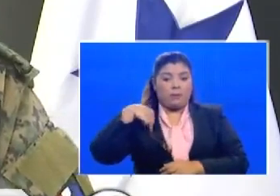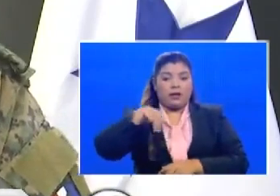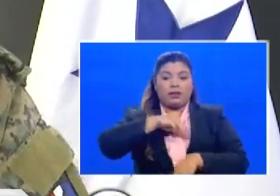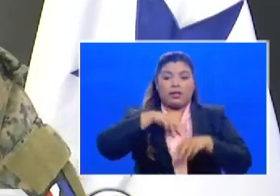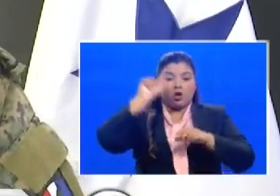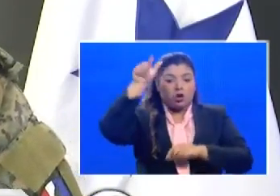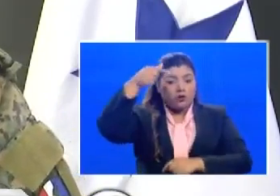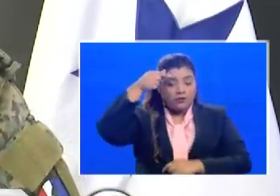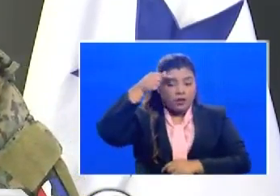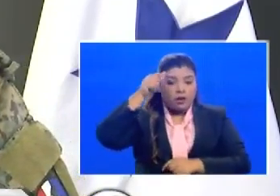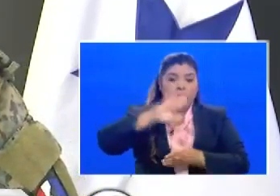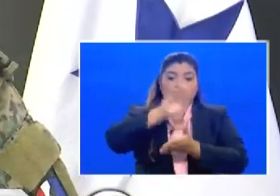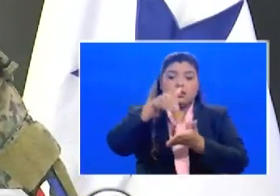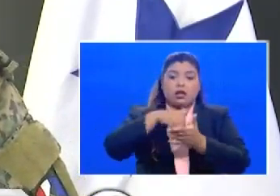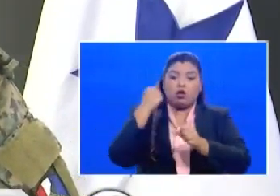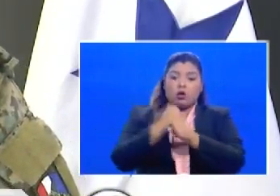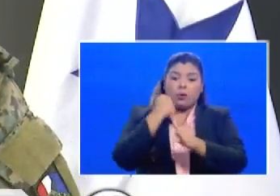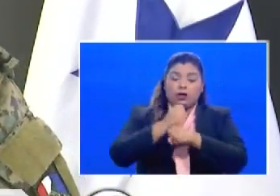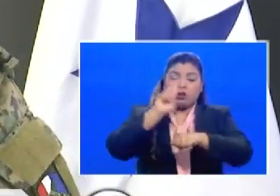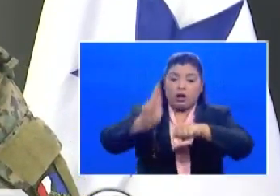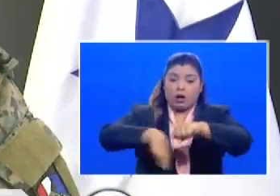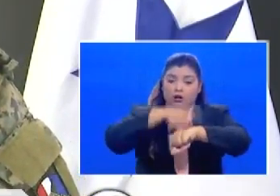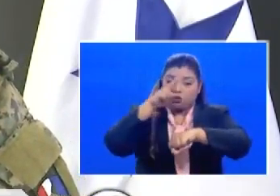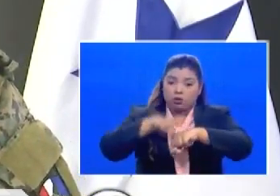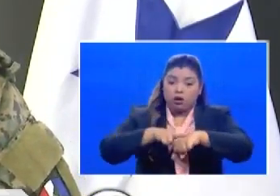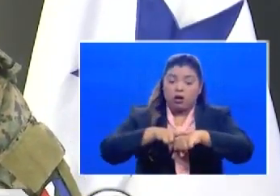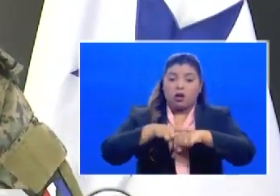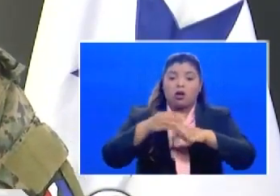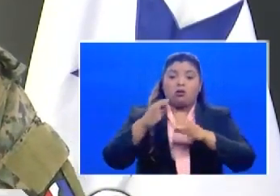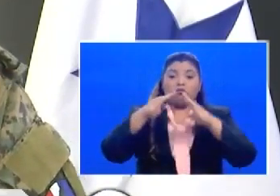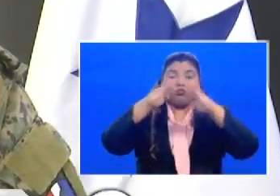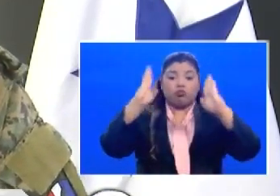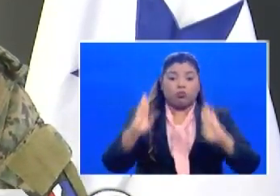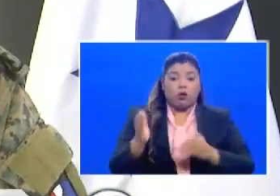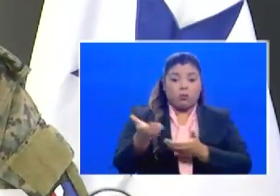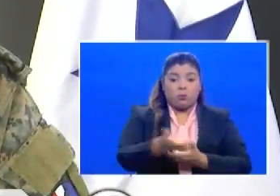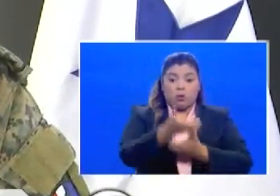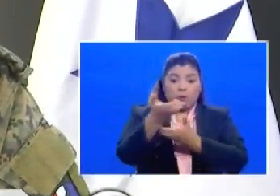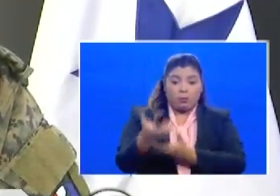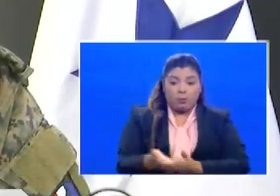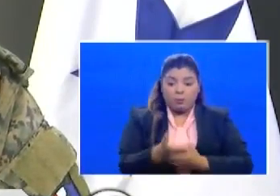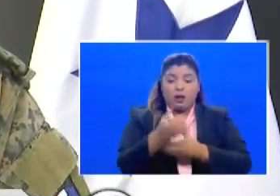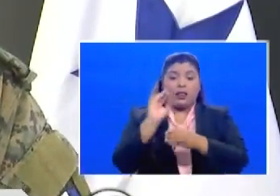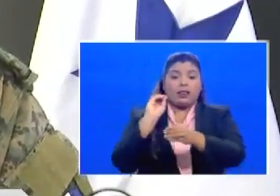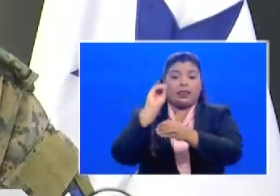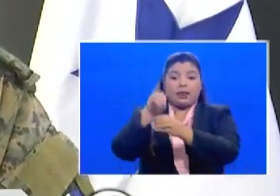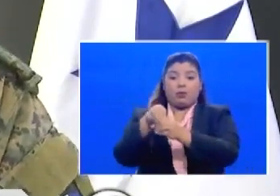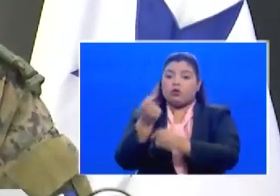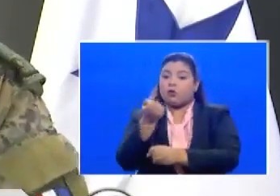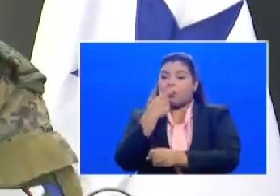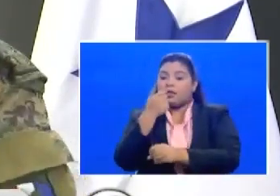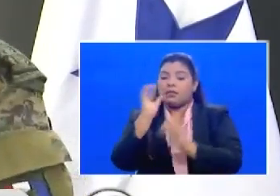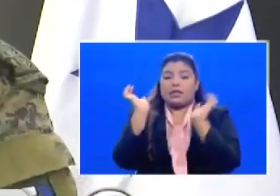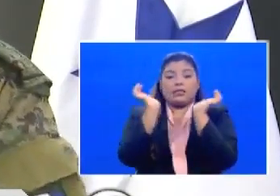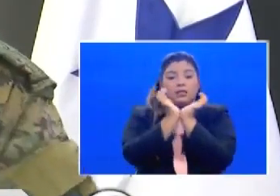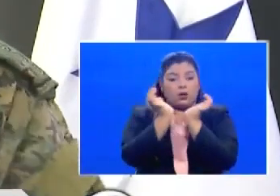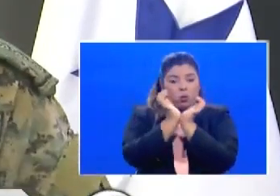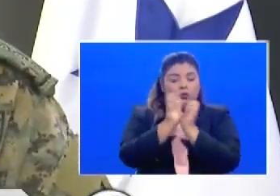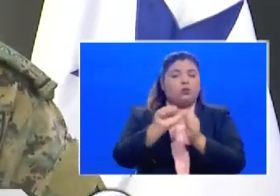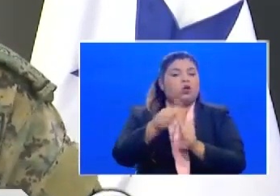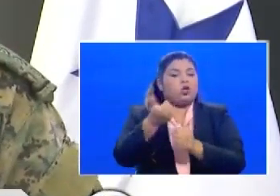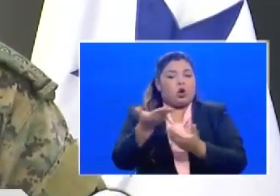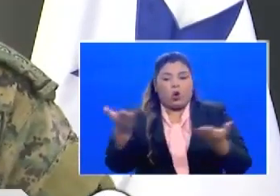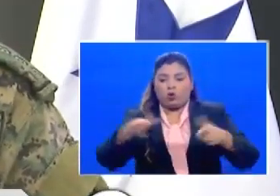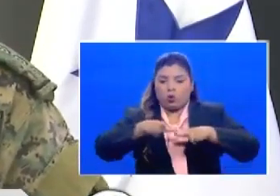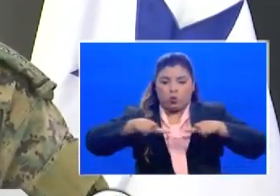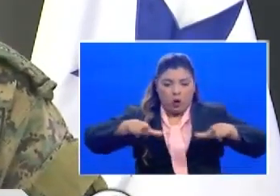el Centro de Operaciones Nacionales el Cuartel de Bomberos Julio Salas el Depósito de Medicamentos de la Caja de Seguro Social entre